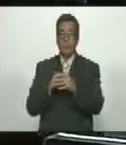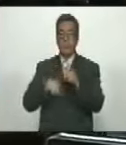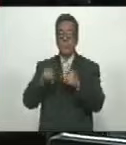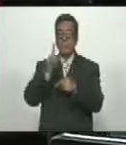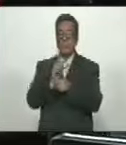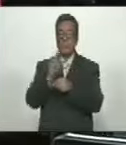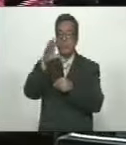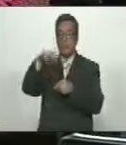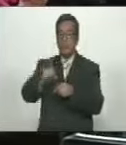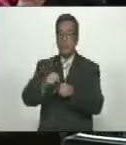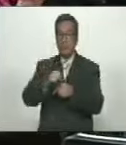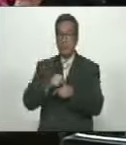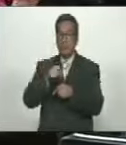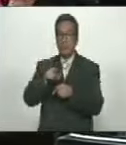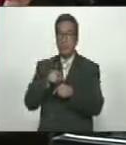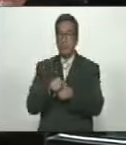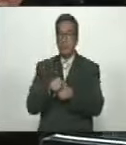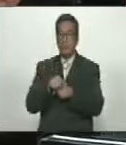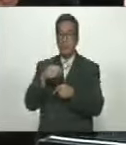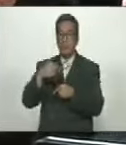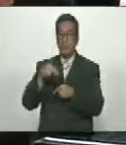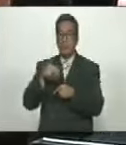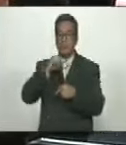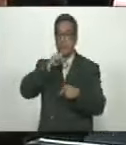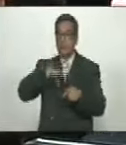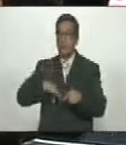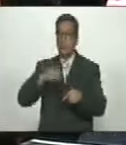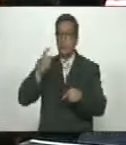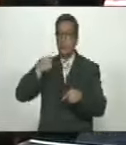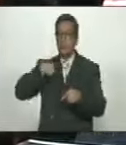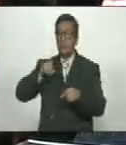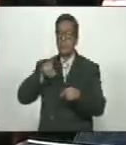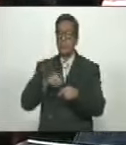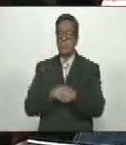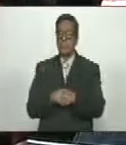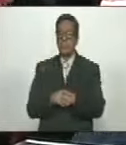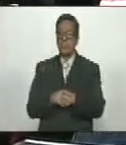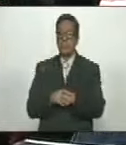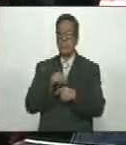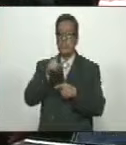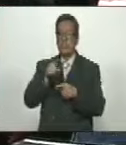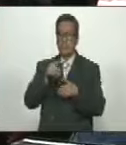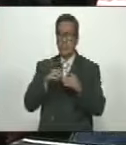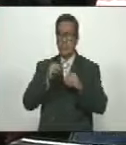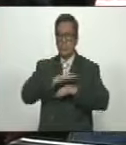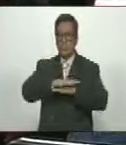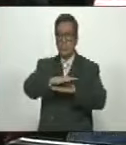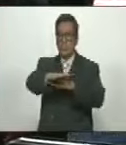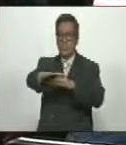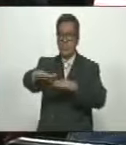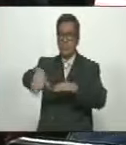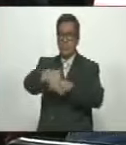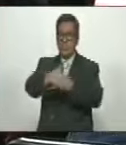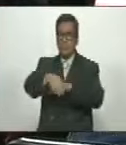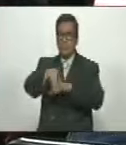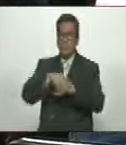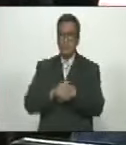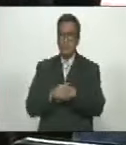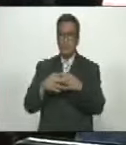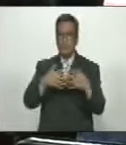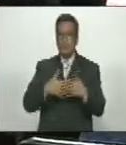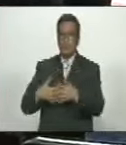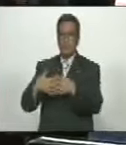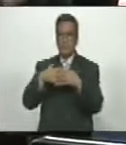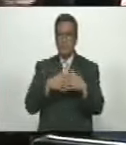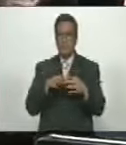único comprador natural histórico que ha tenido ese crudo asfáltico es Estados